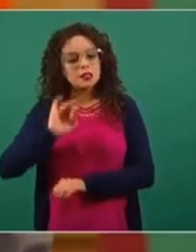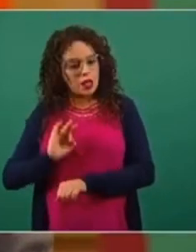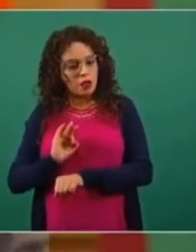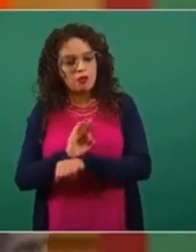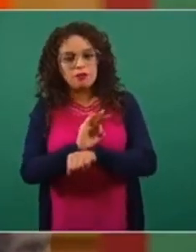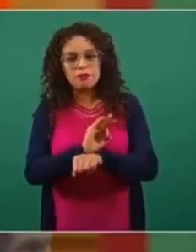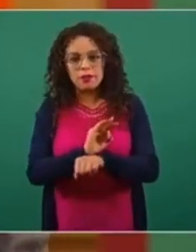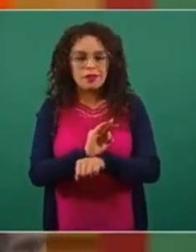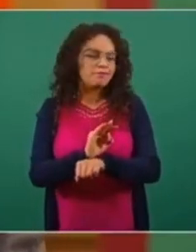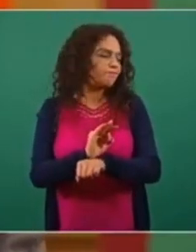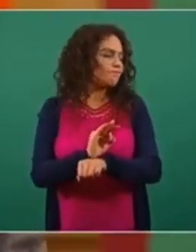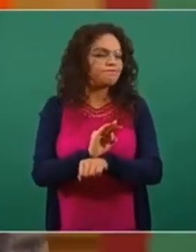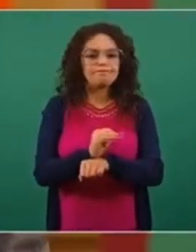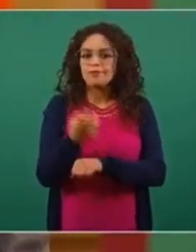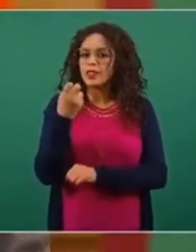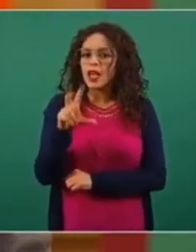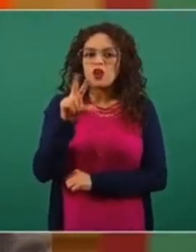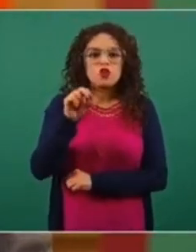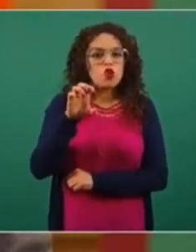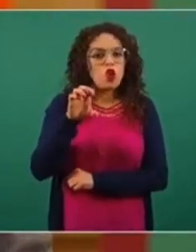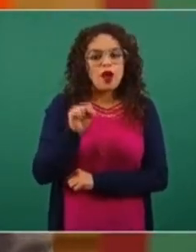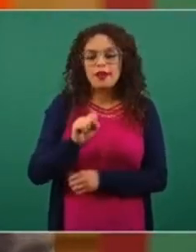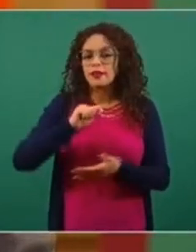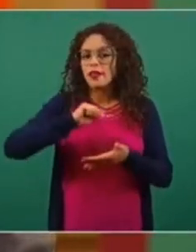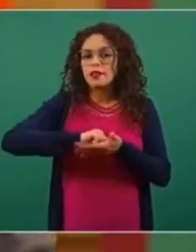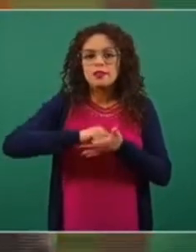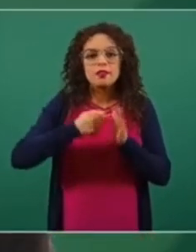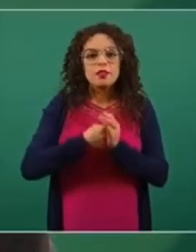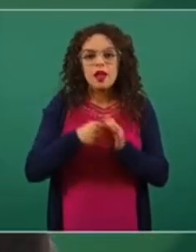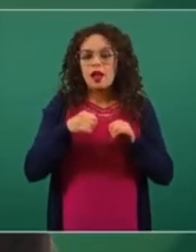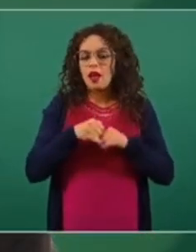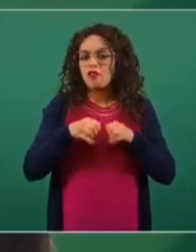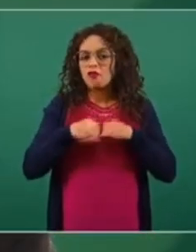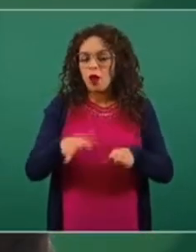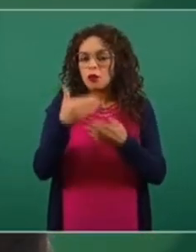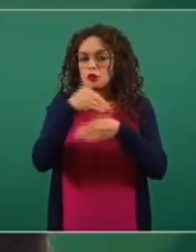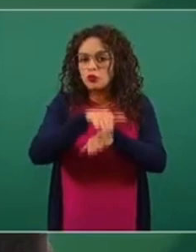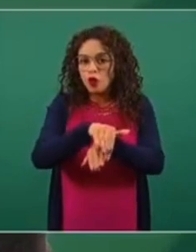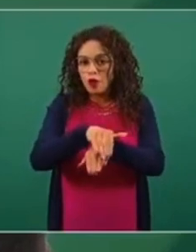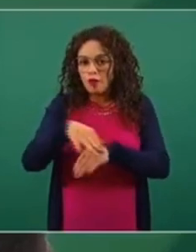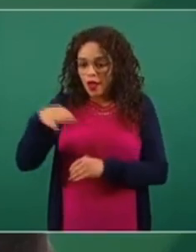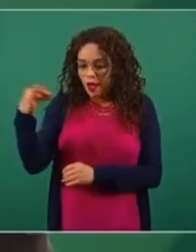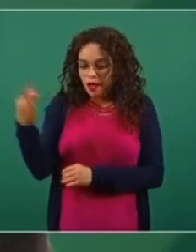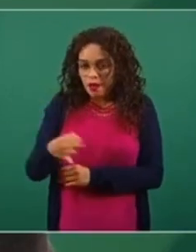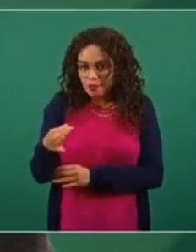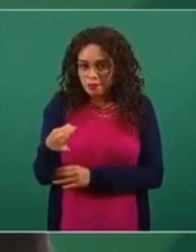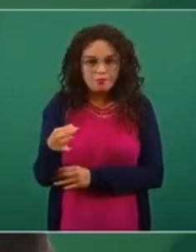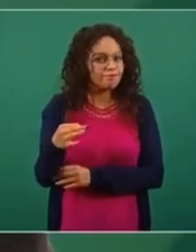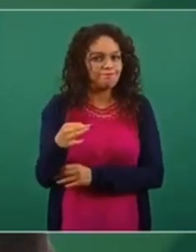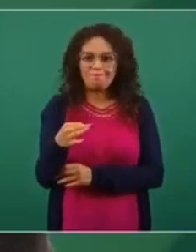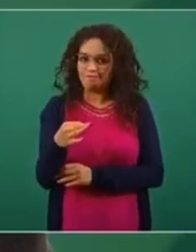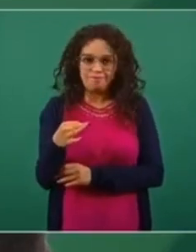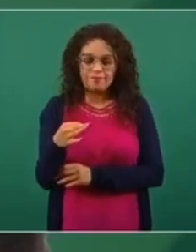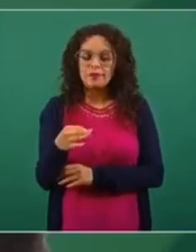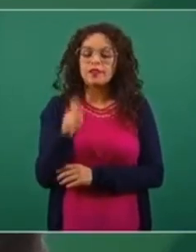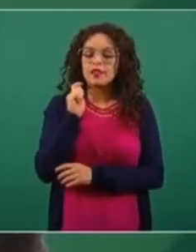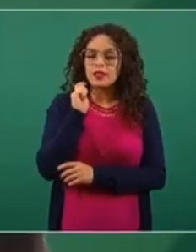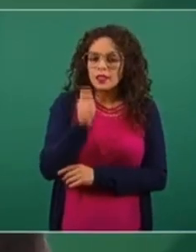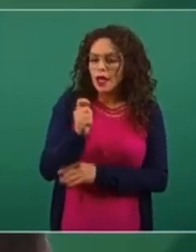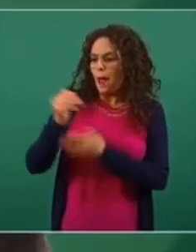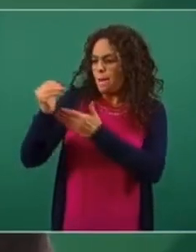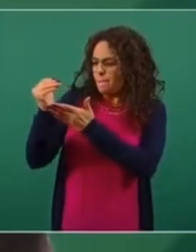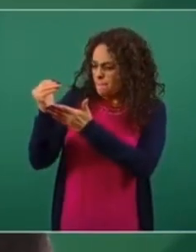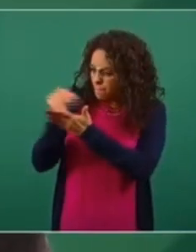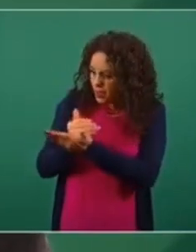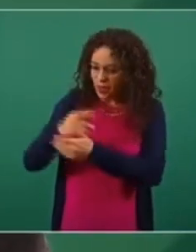No es esa la interpretación técnica de la eficacia. La eficacia es la reducción del riesgo de